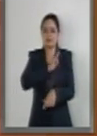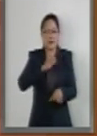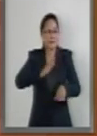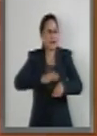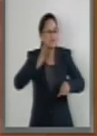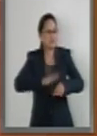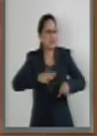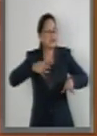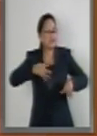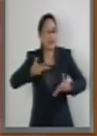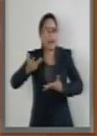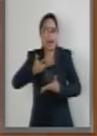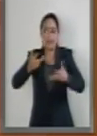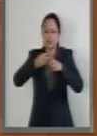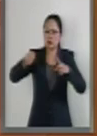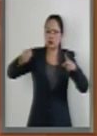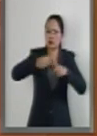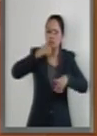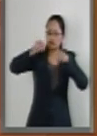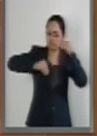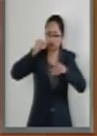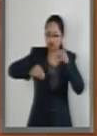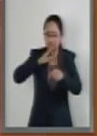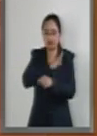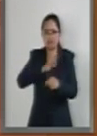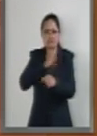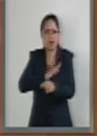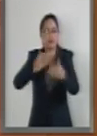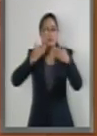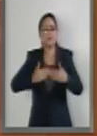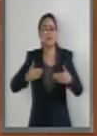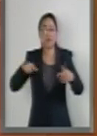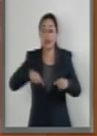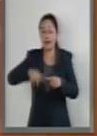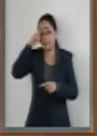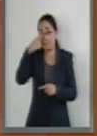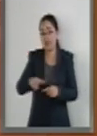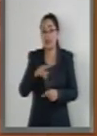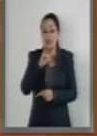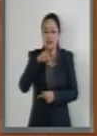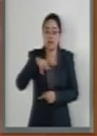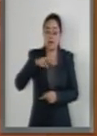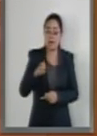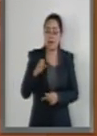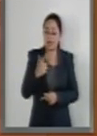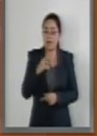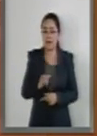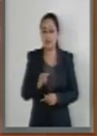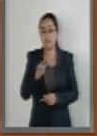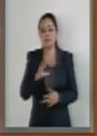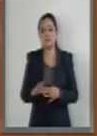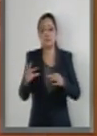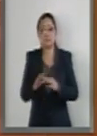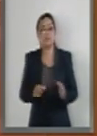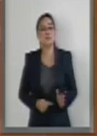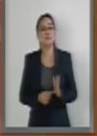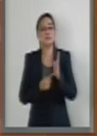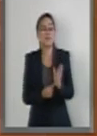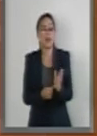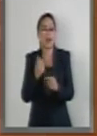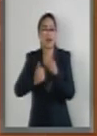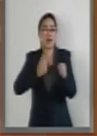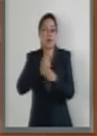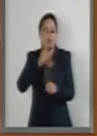su eficacia organizacional. En cifras nacionales, el Instituto Nacional de Geografía Estadística reveló que en dos mil